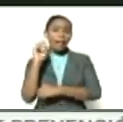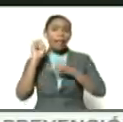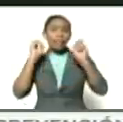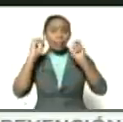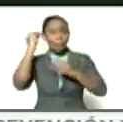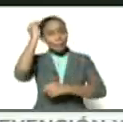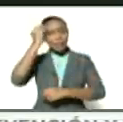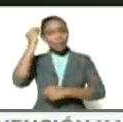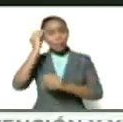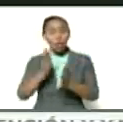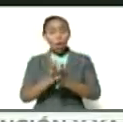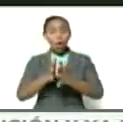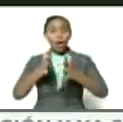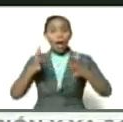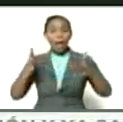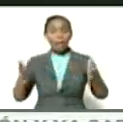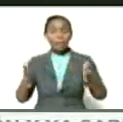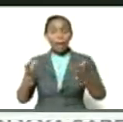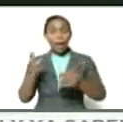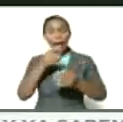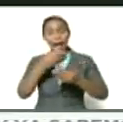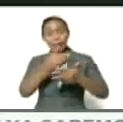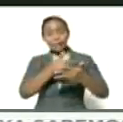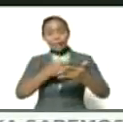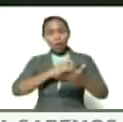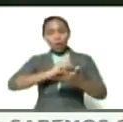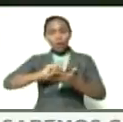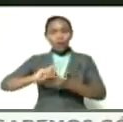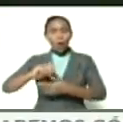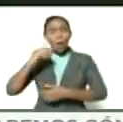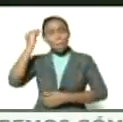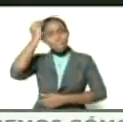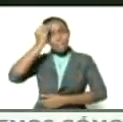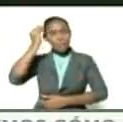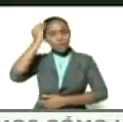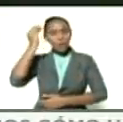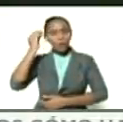en los grandes escritores y pensadores de Europa